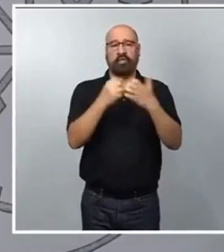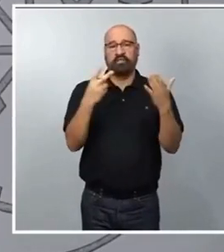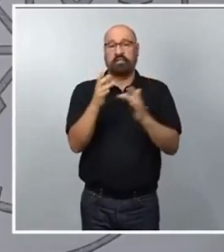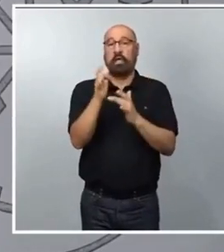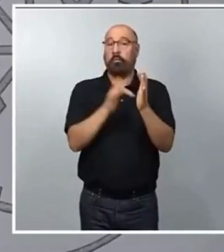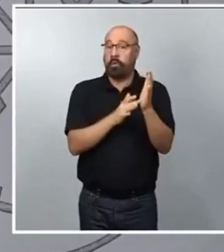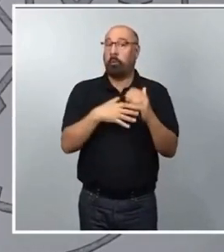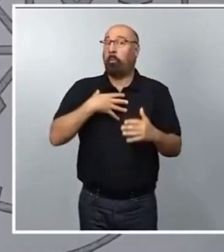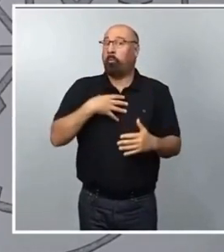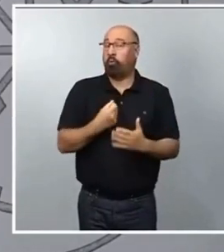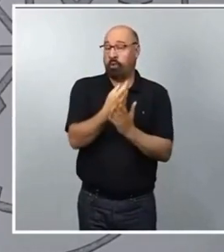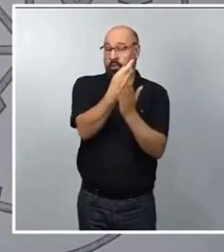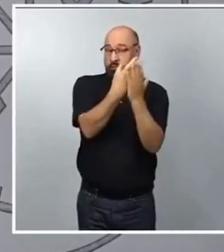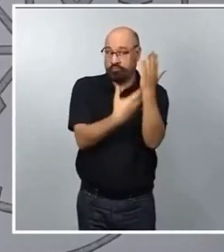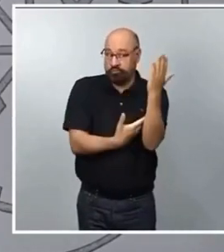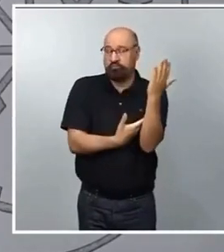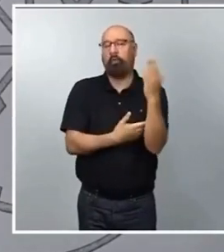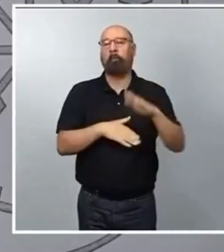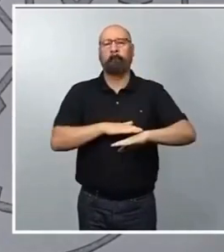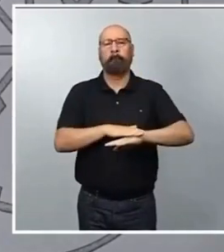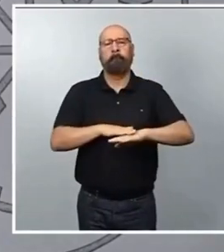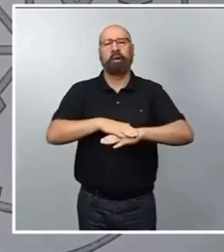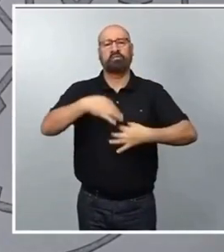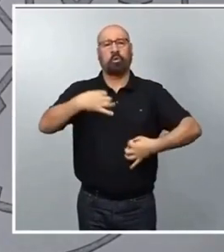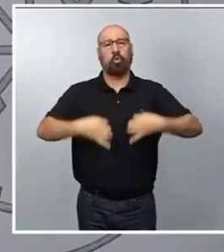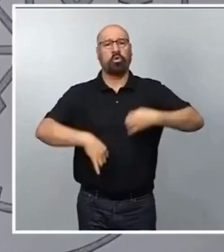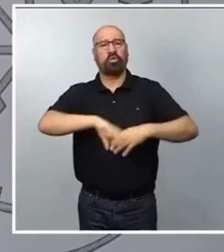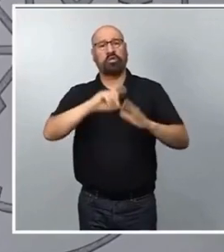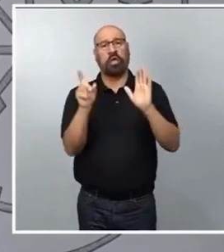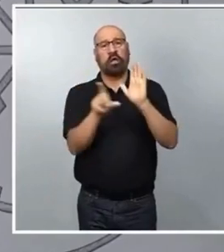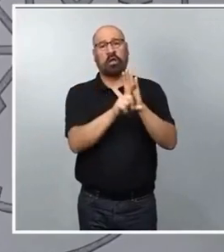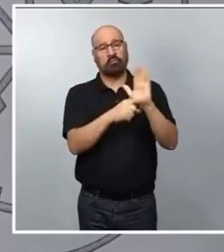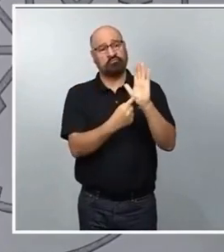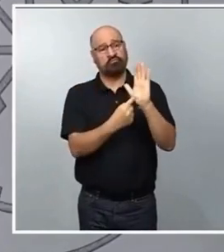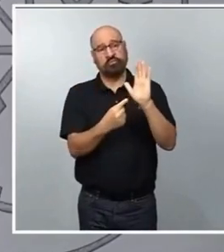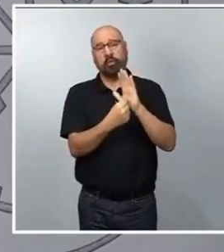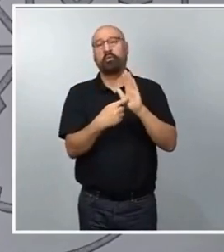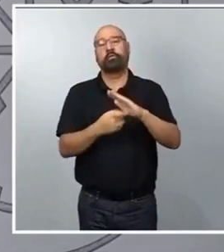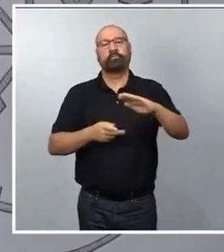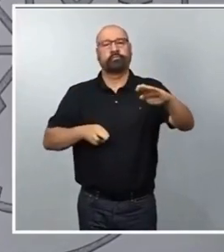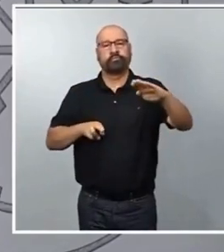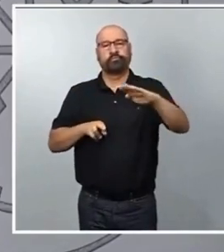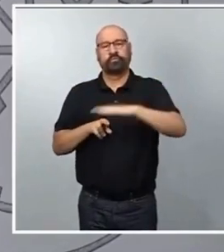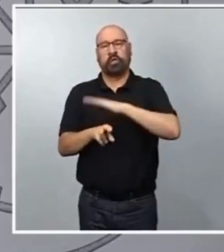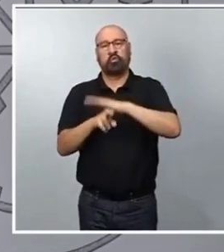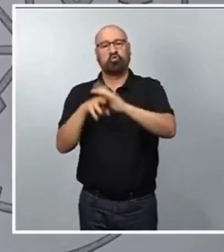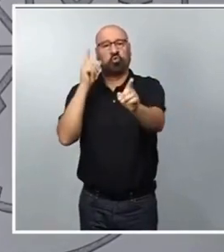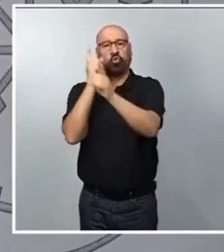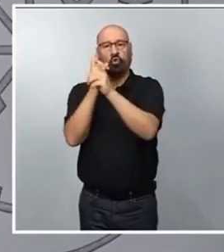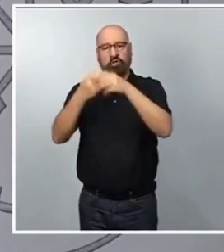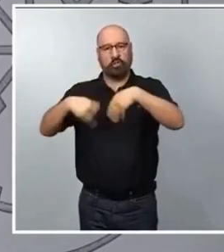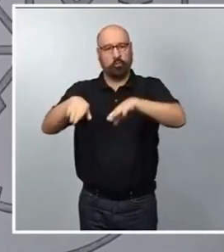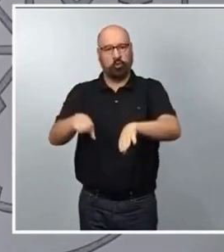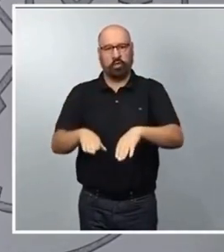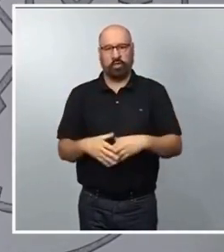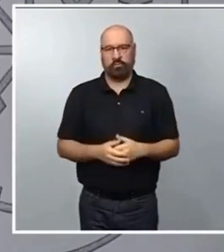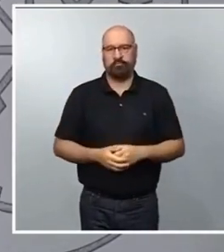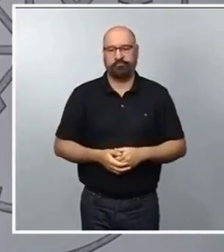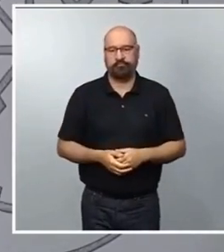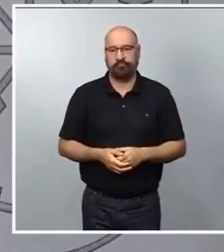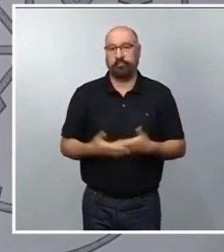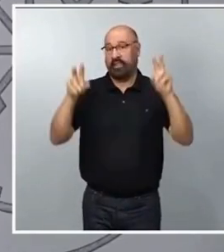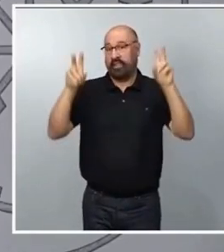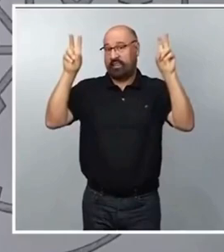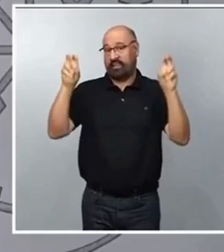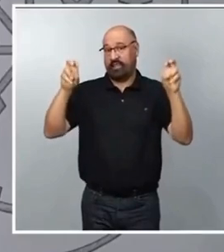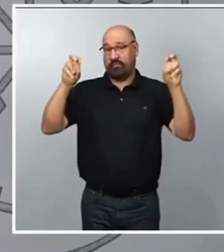existen fundamentos jurídicos suficientes para proceder a dicha impugnación. Quiero destacar algunos de los elementos jurídicos en